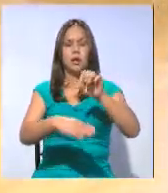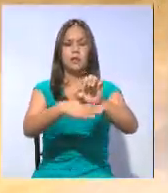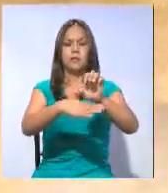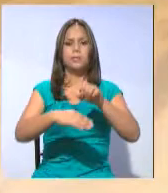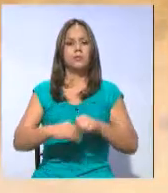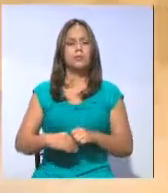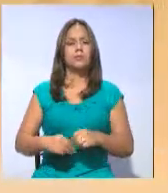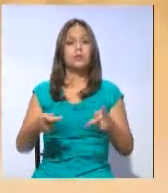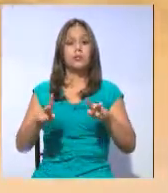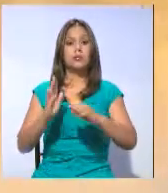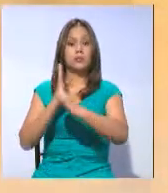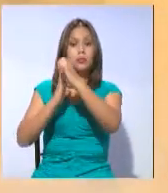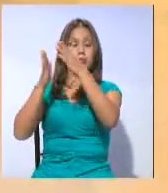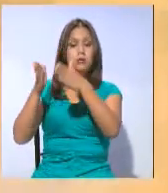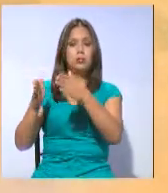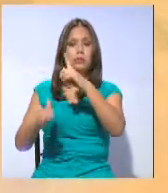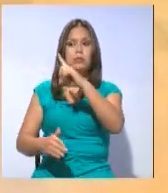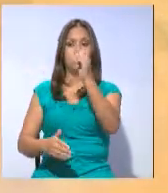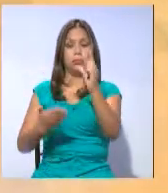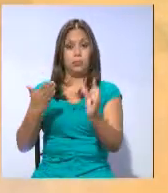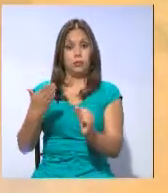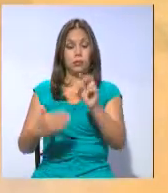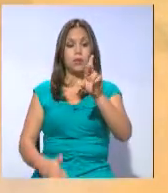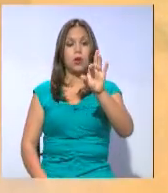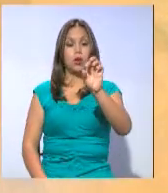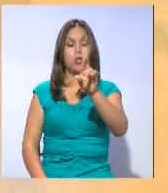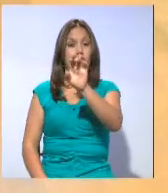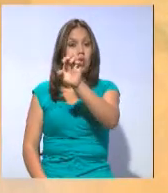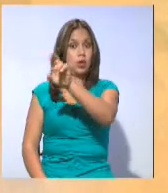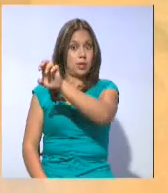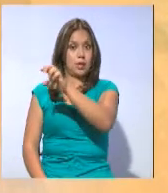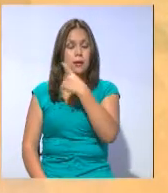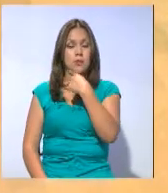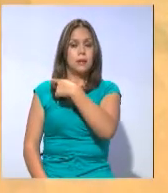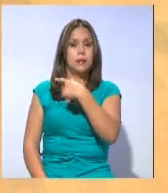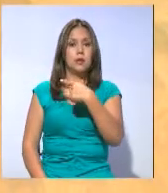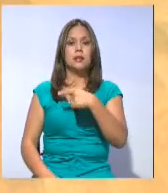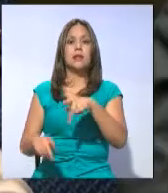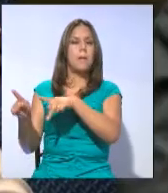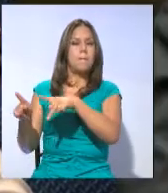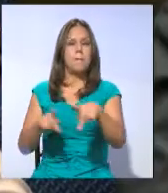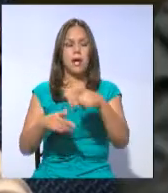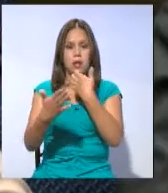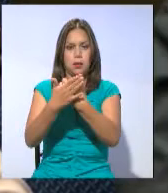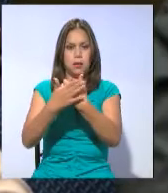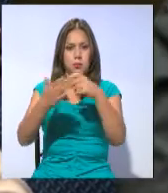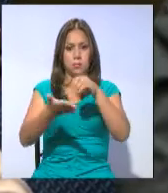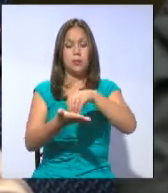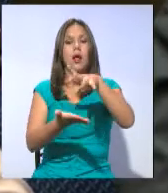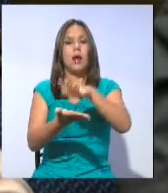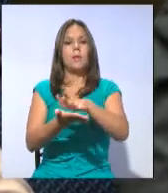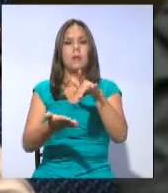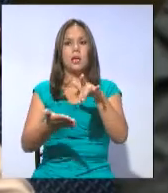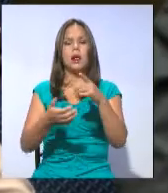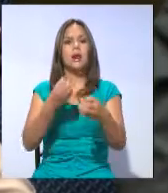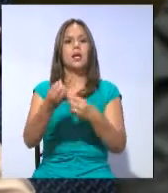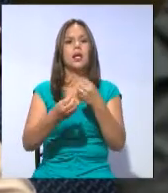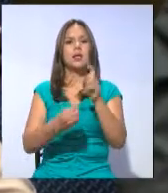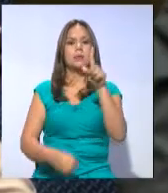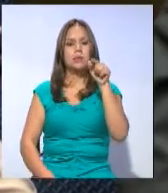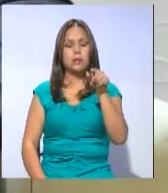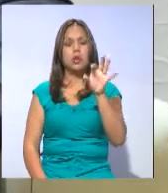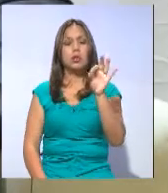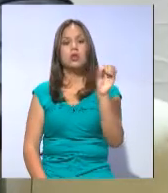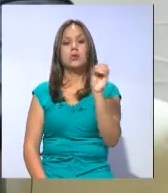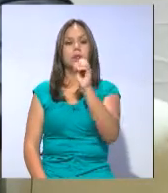Según el ministro de Finanzas, Carlos de la Torre, el plan económico que aplicará el presidente de la República generará 1.900